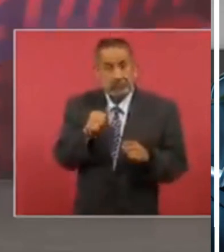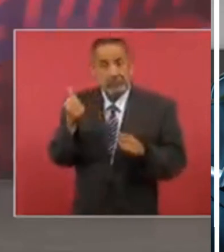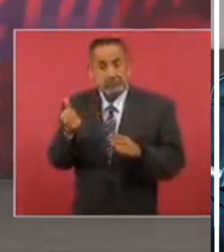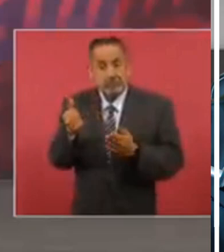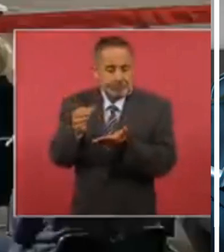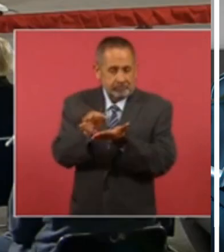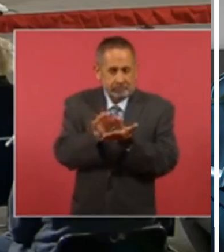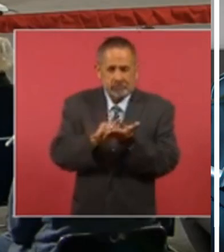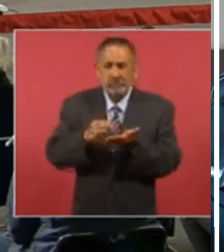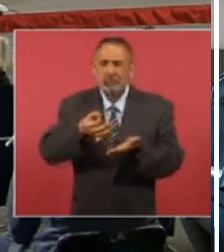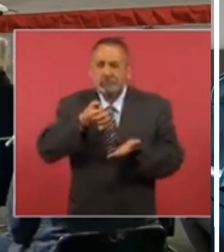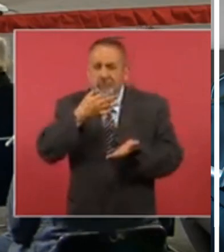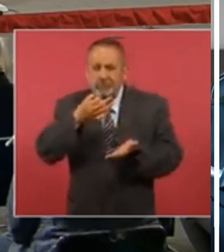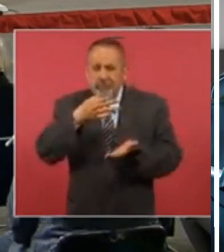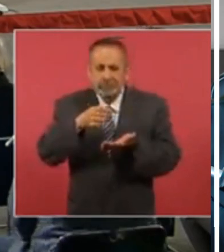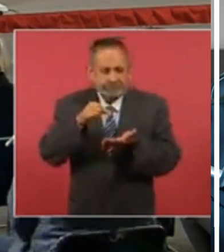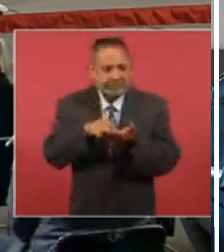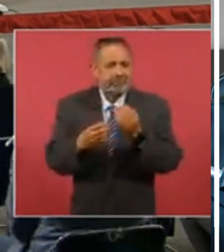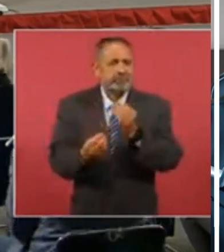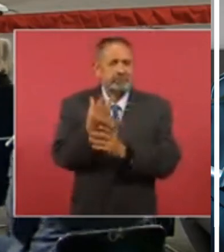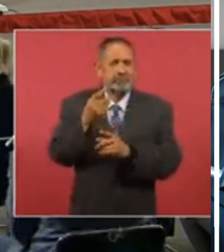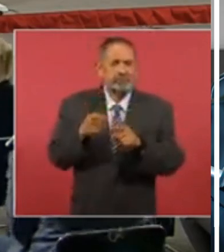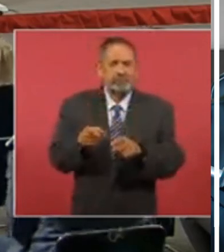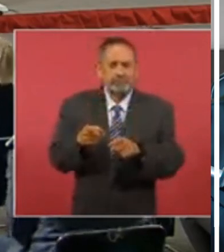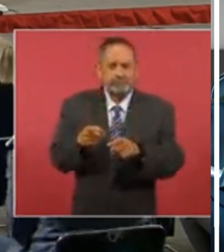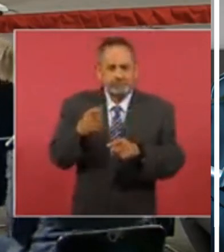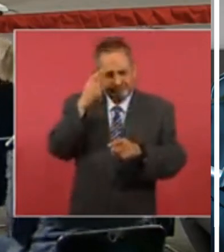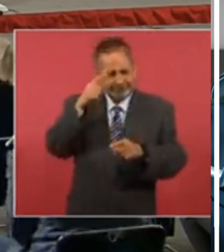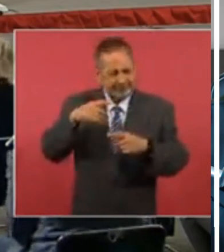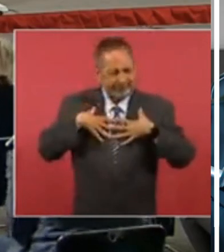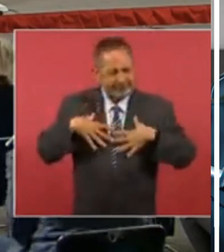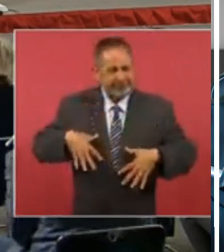una pastilla para quitar el dolor